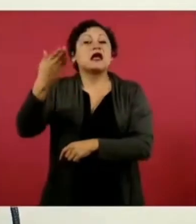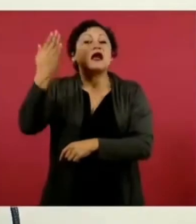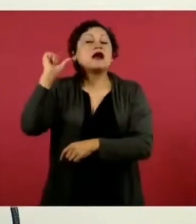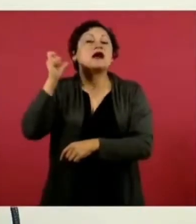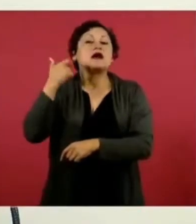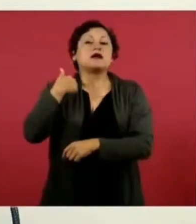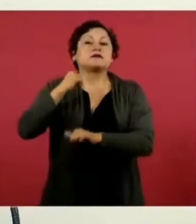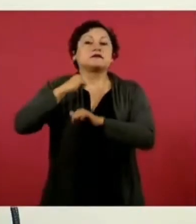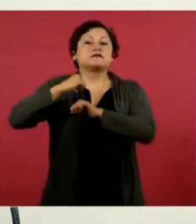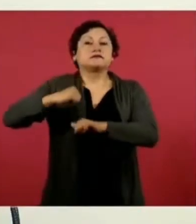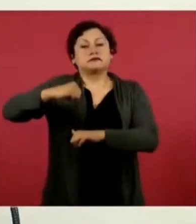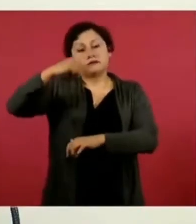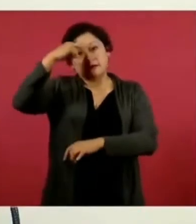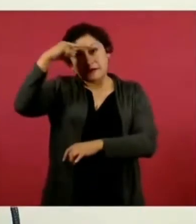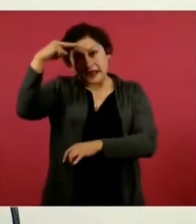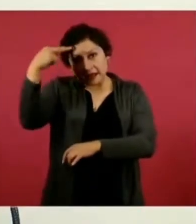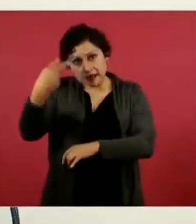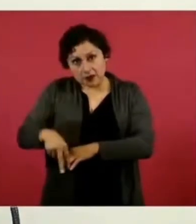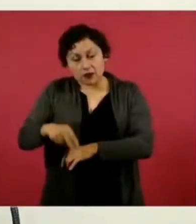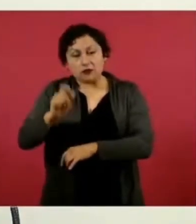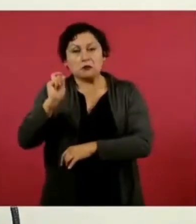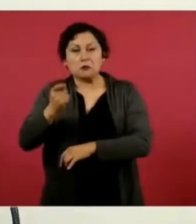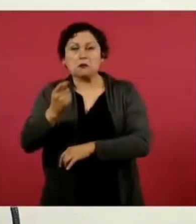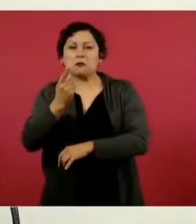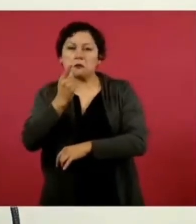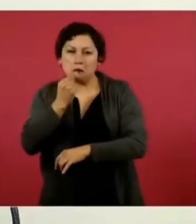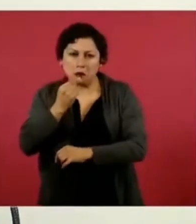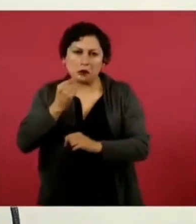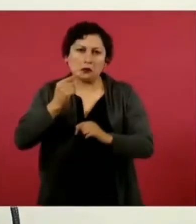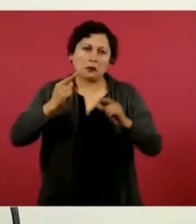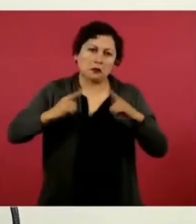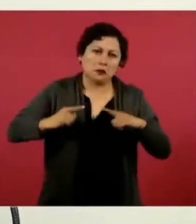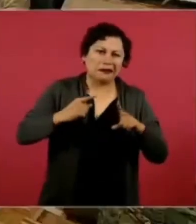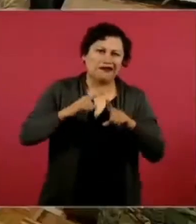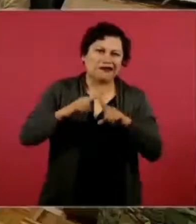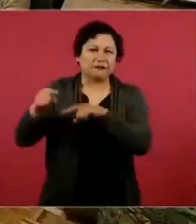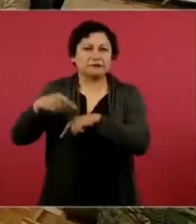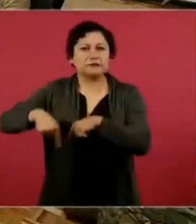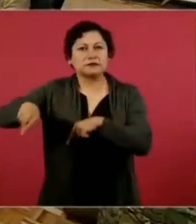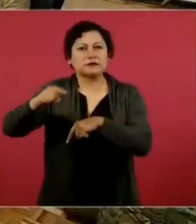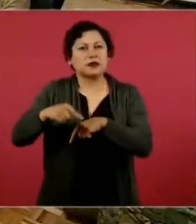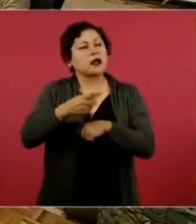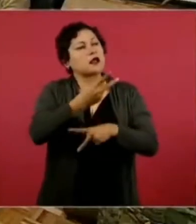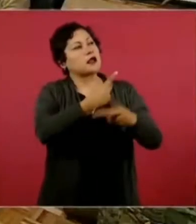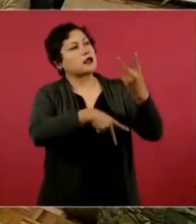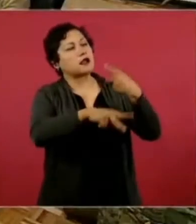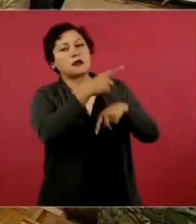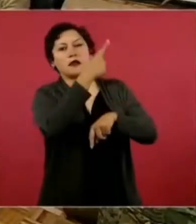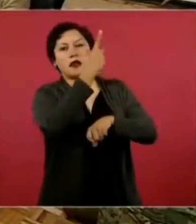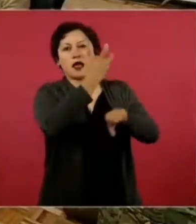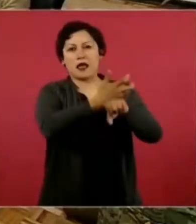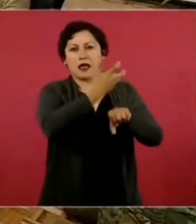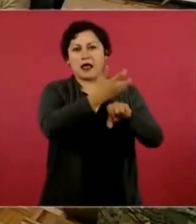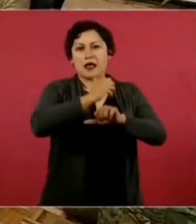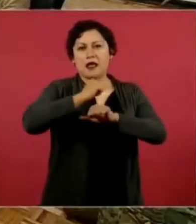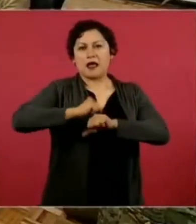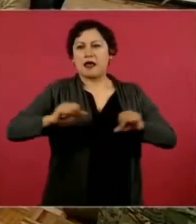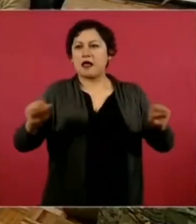el armamento para enfrentar el problema de la inseguridad, de la violencia en México.